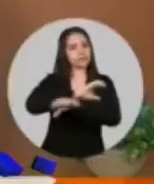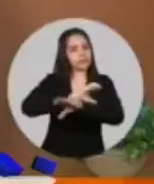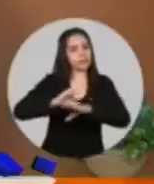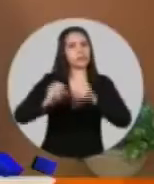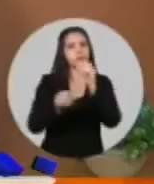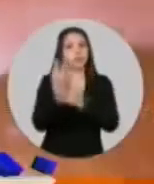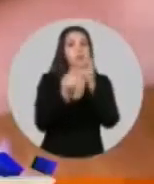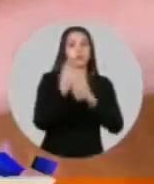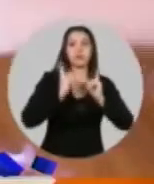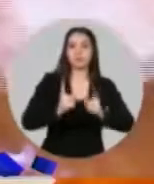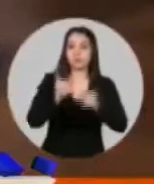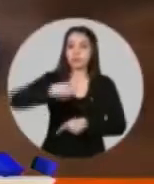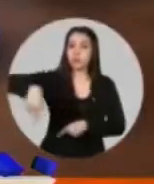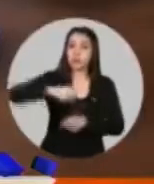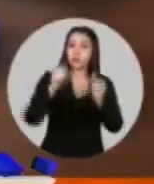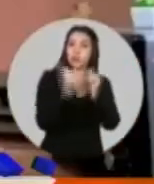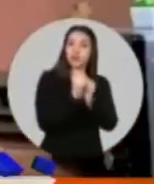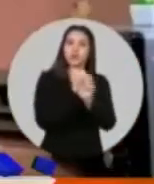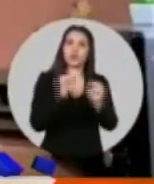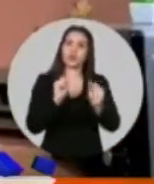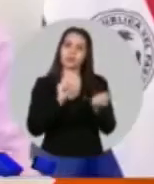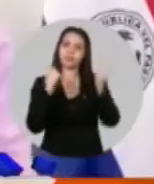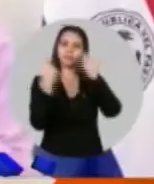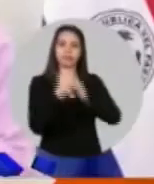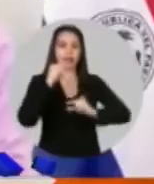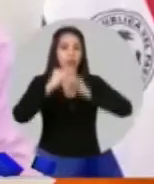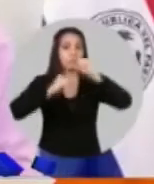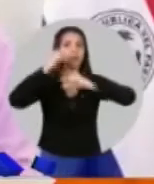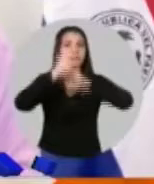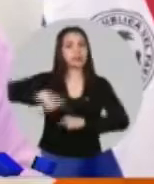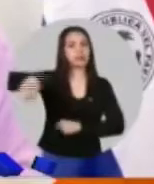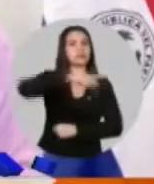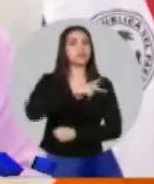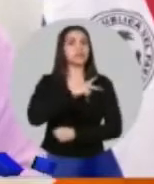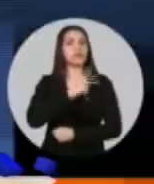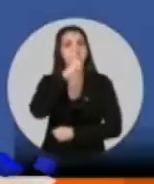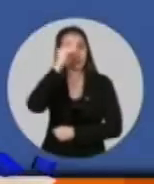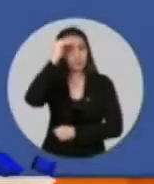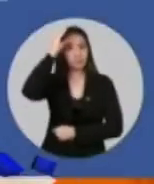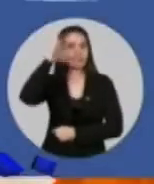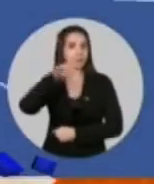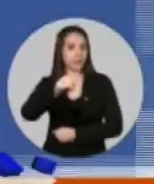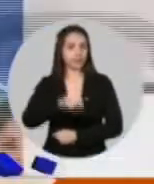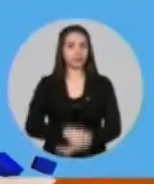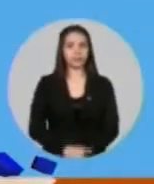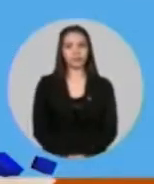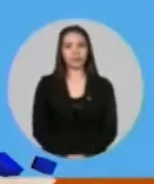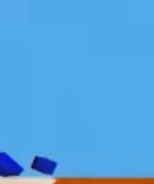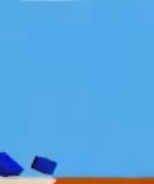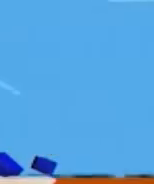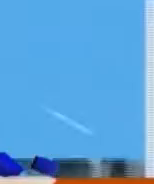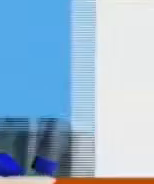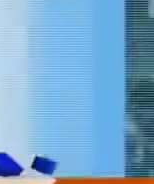Le enseñando a abordar a la señora, chicos. Ahí hace la chifa. ¿Qué pasa que tiene? Interesante. No, yo creo que lo que es está mal presentado. No